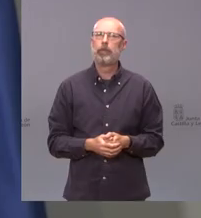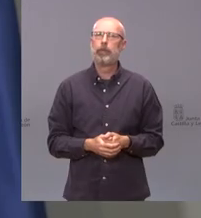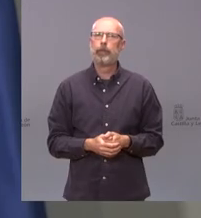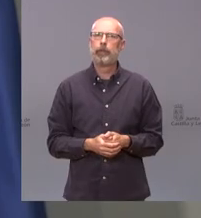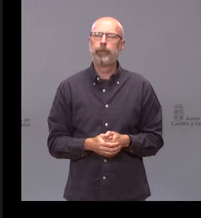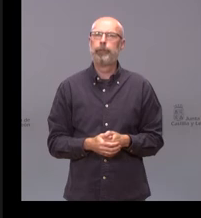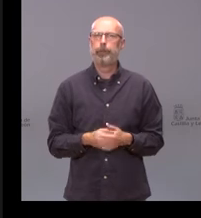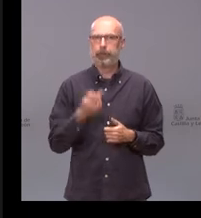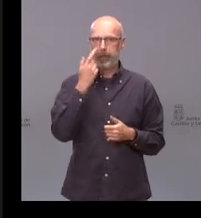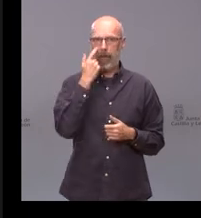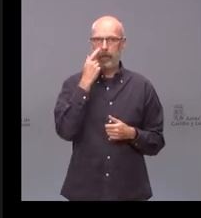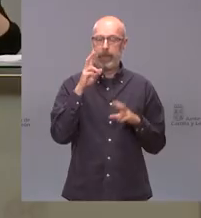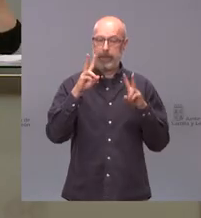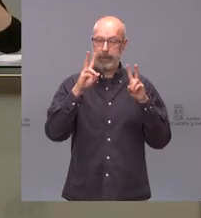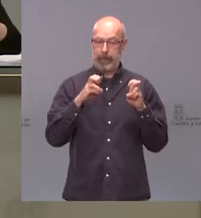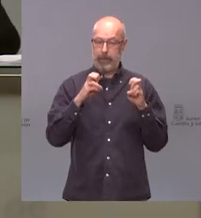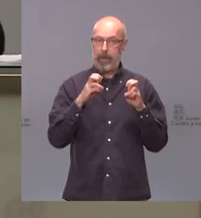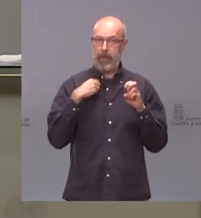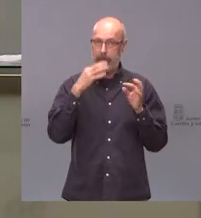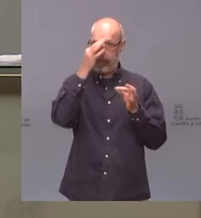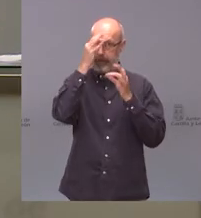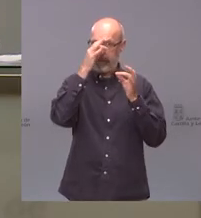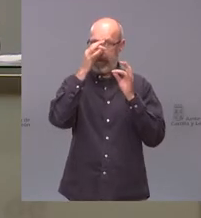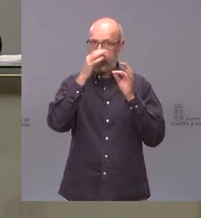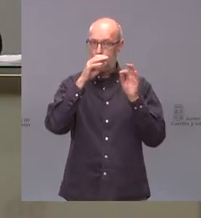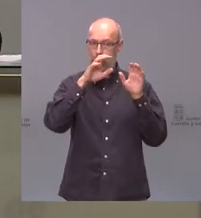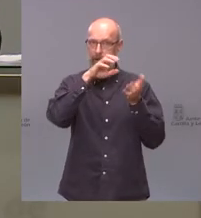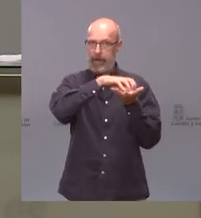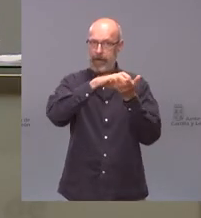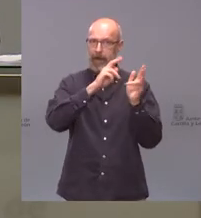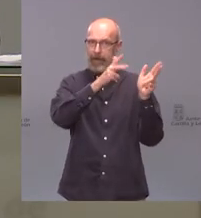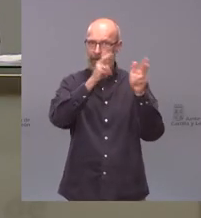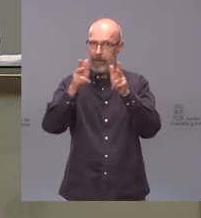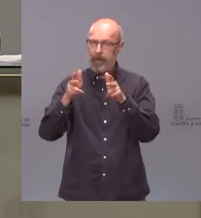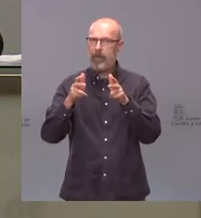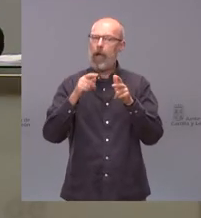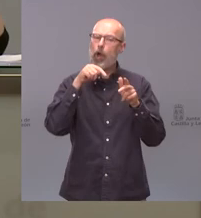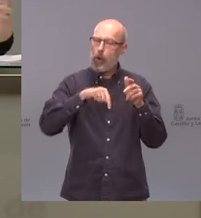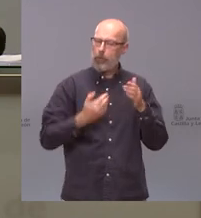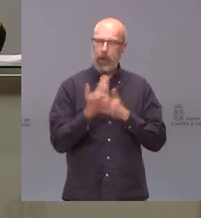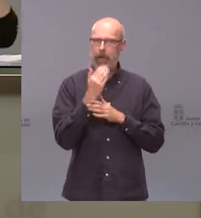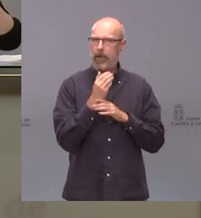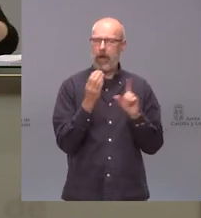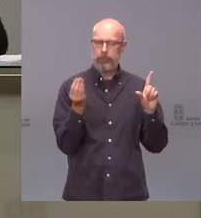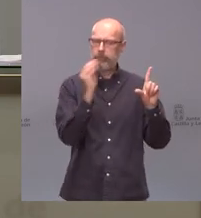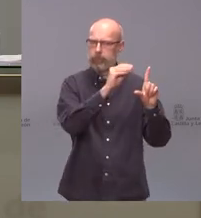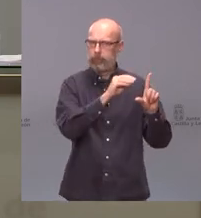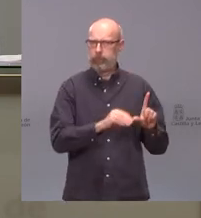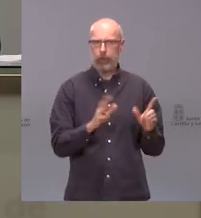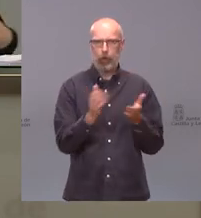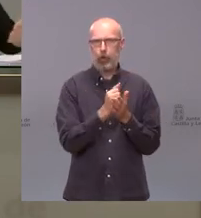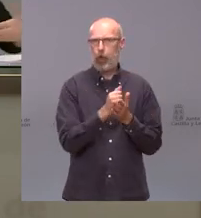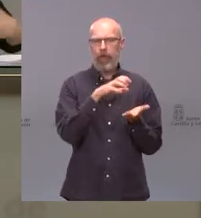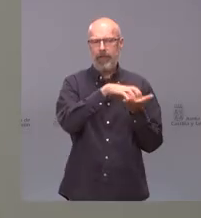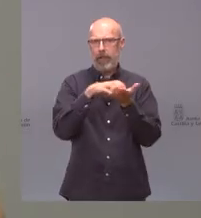a ver respecto a los datos de residencias esta misma mañana se colgarán en la web la de todos los centros también el dato también la de los centros de